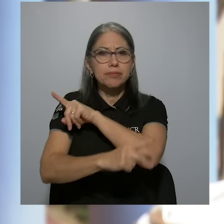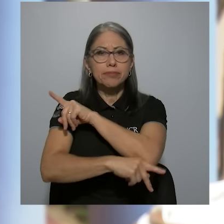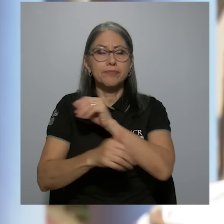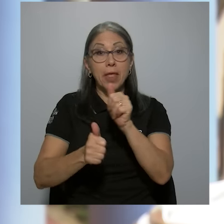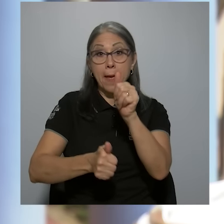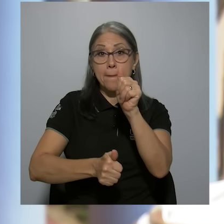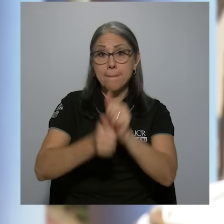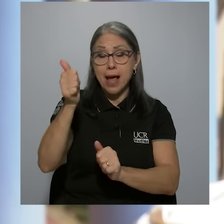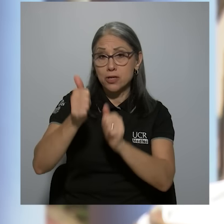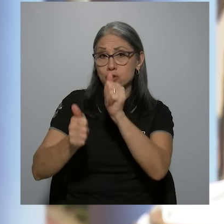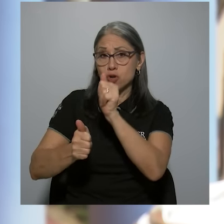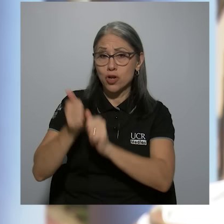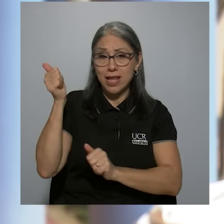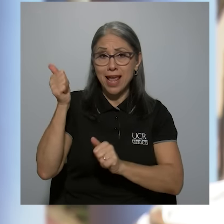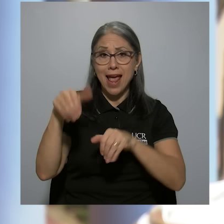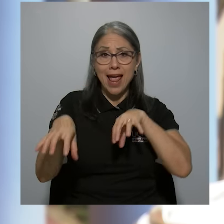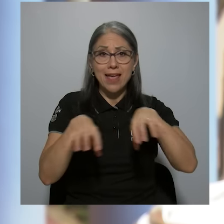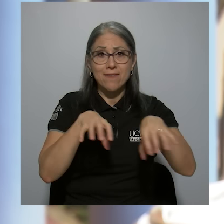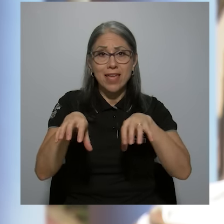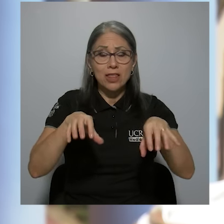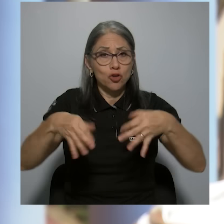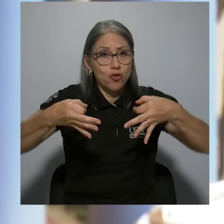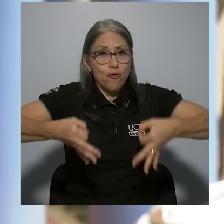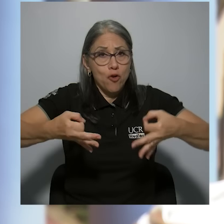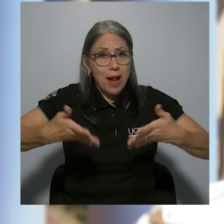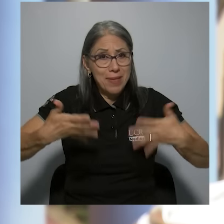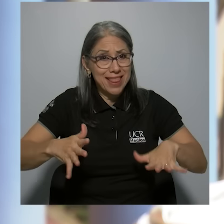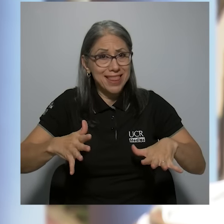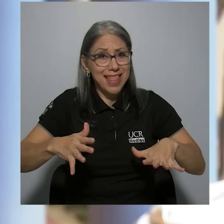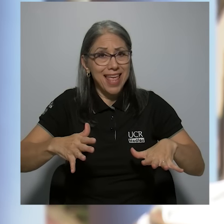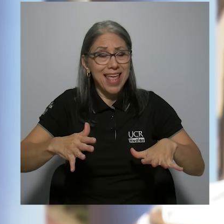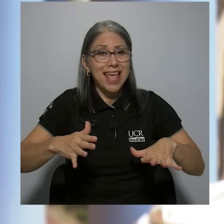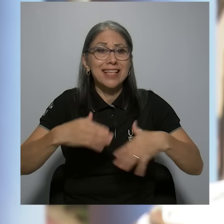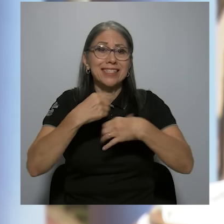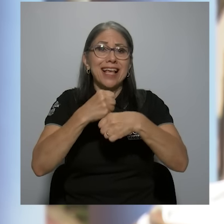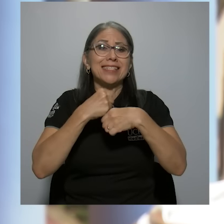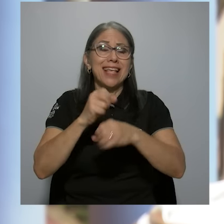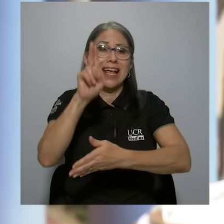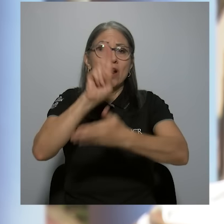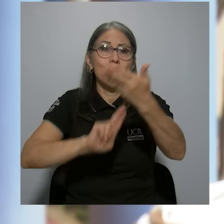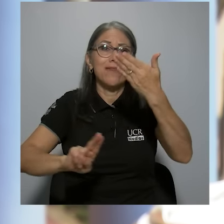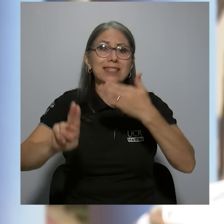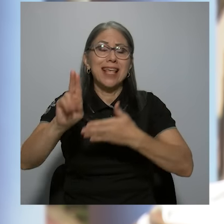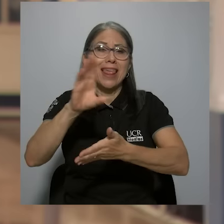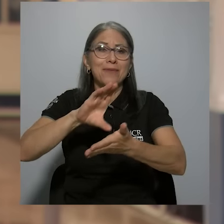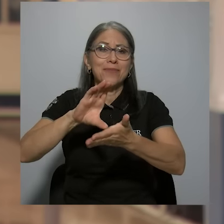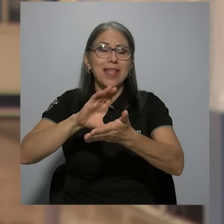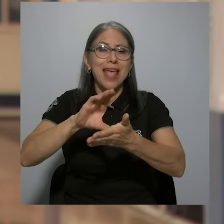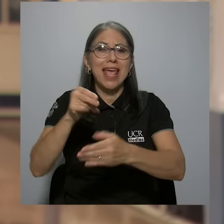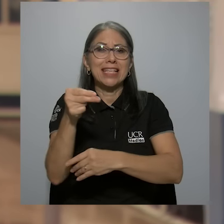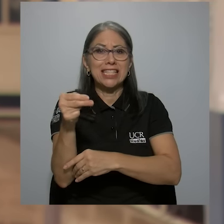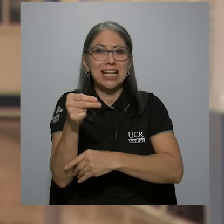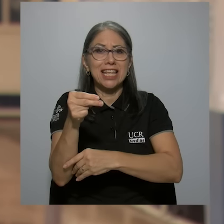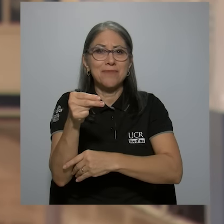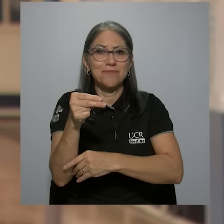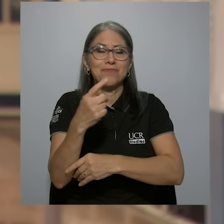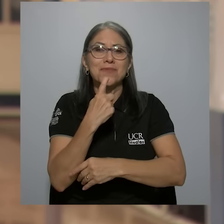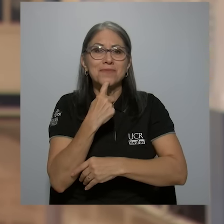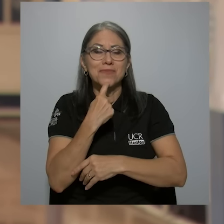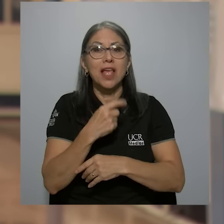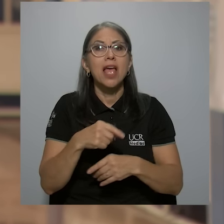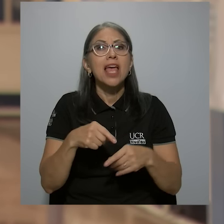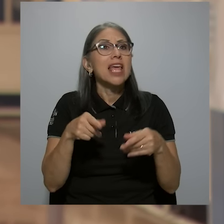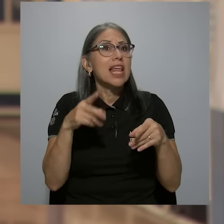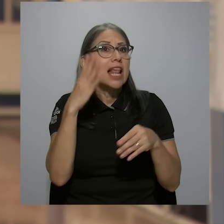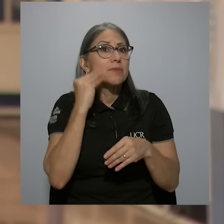La mayoría de los eventos ya formalmente se manejaban en la Universidad de Helsinki. Y la experiencia fue realmente buena, ¿no?